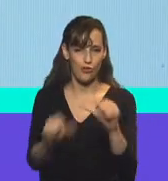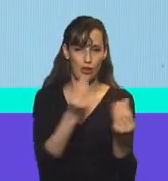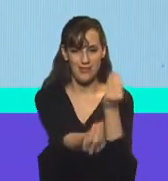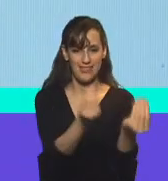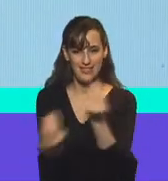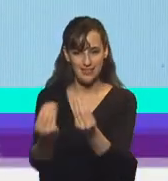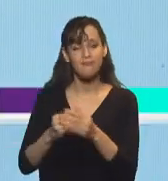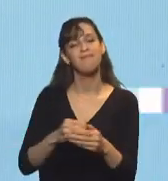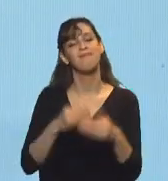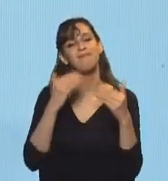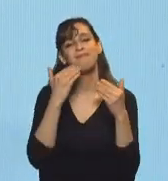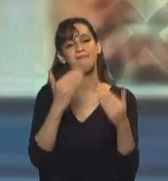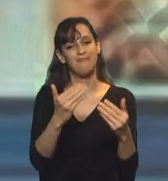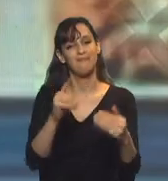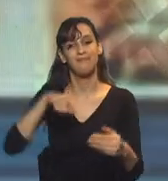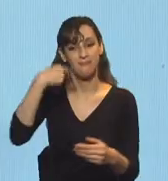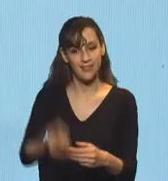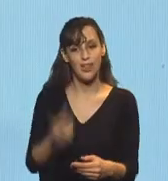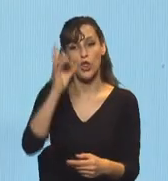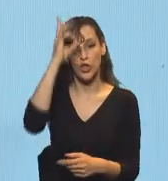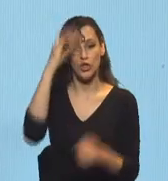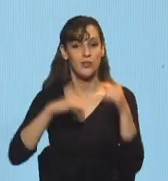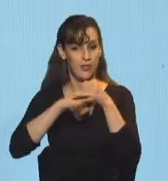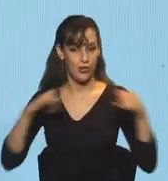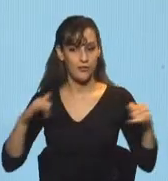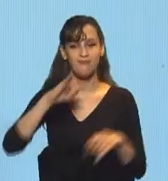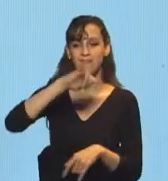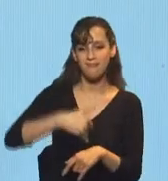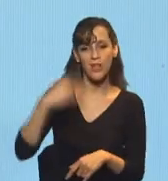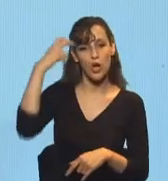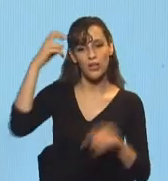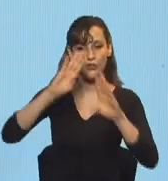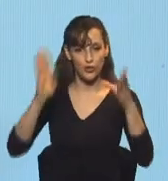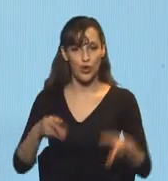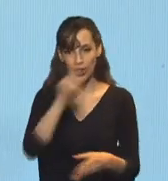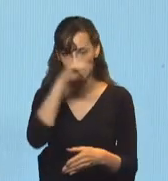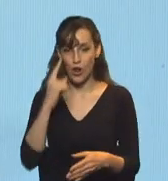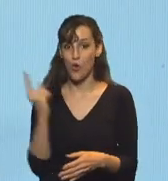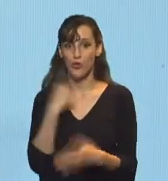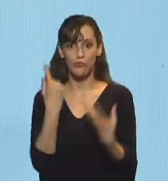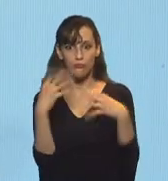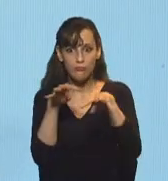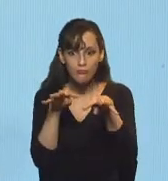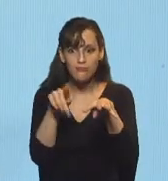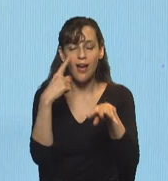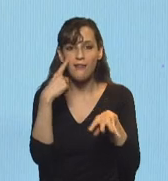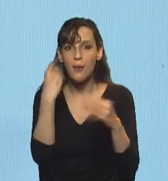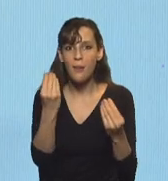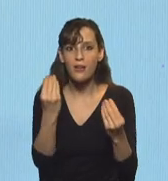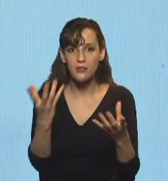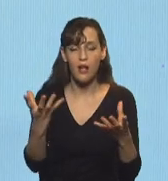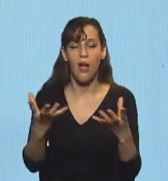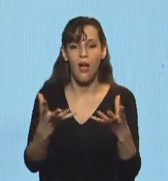muy atentos, Fer, muchísimas gracias. Mañana del mediodía. Mañana 12 del mediodía, entonces en el Congreso Nacional estaremos atentos precisamente a lo que pase con los